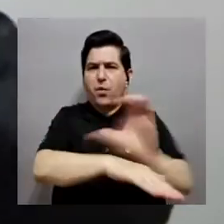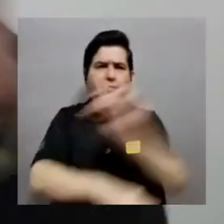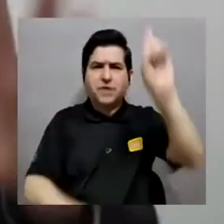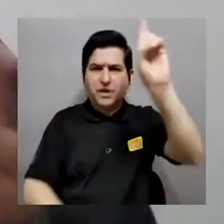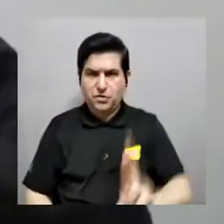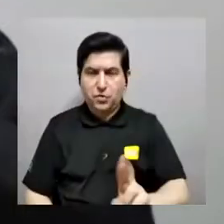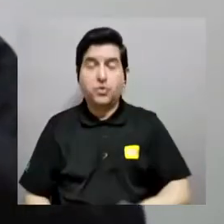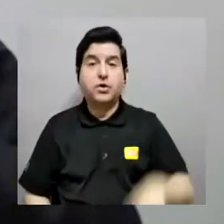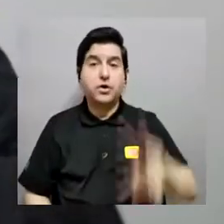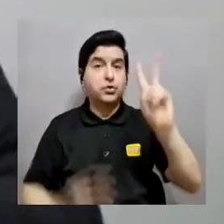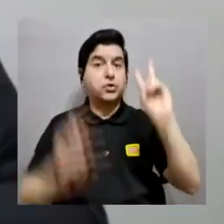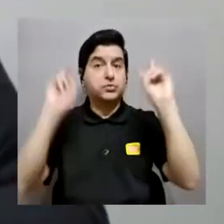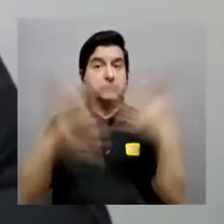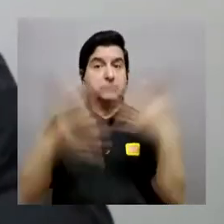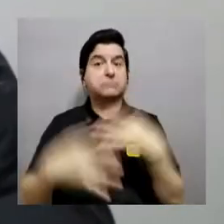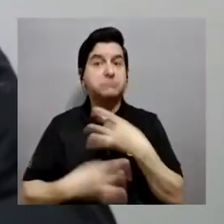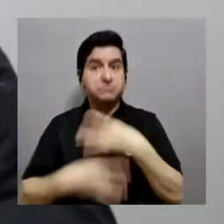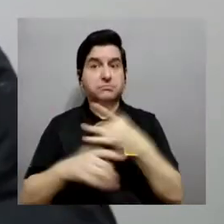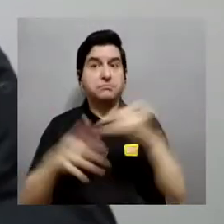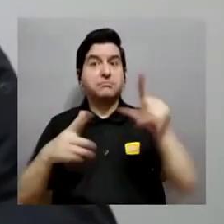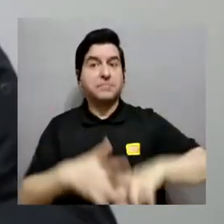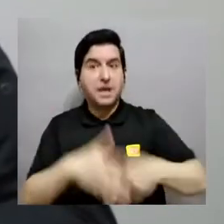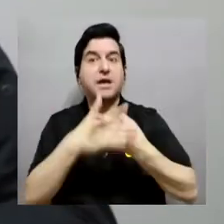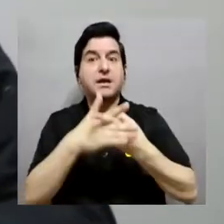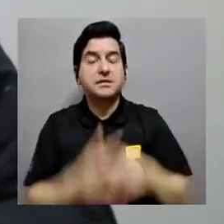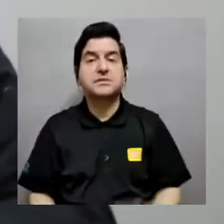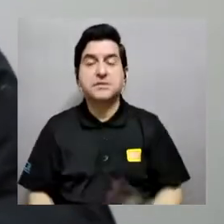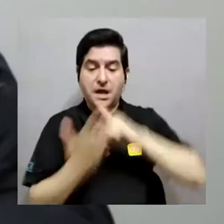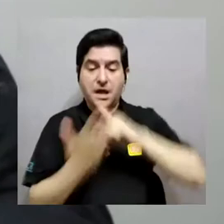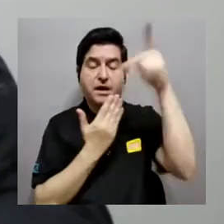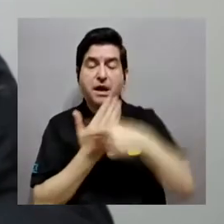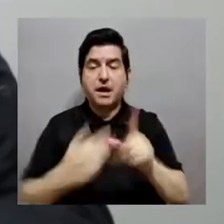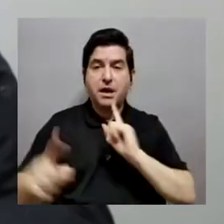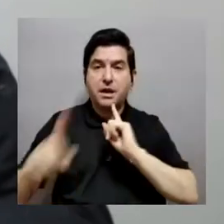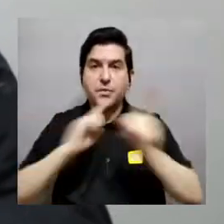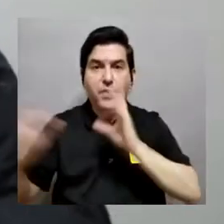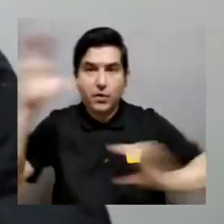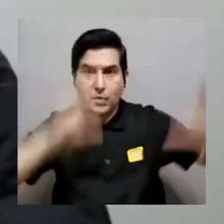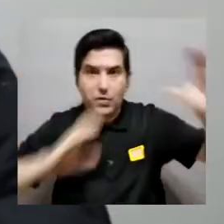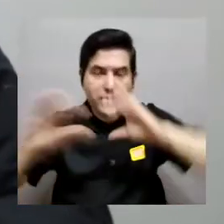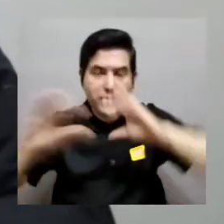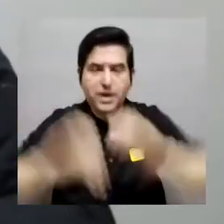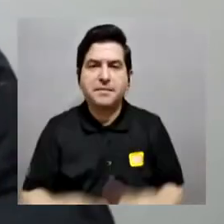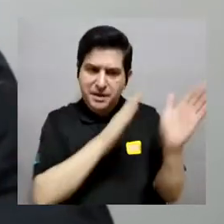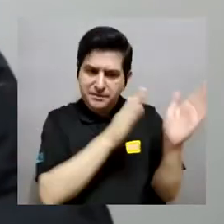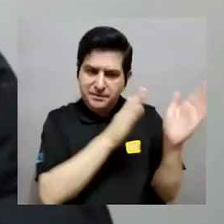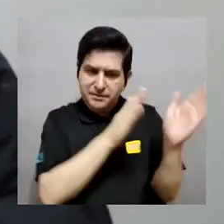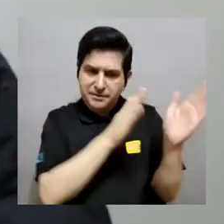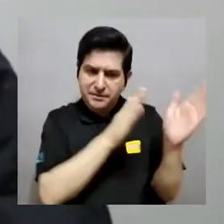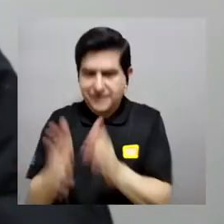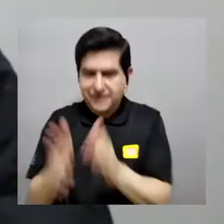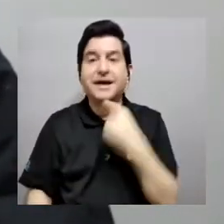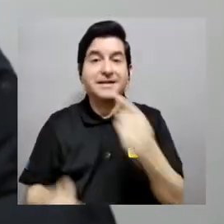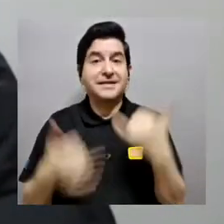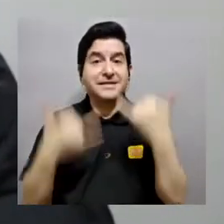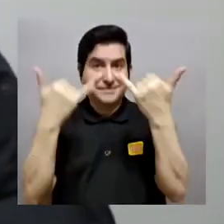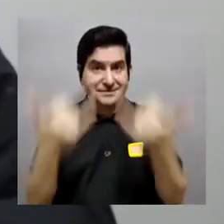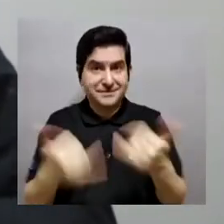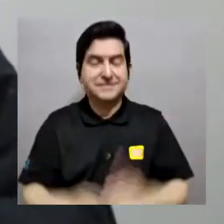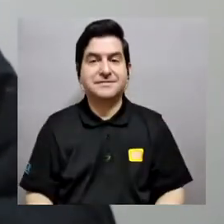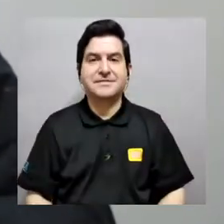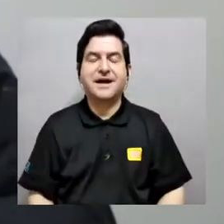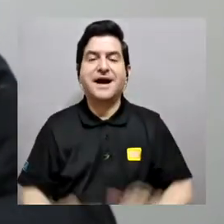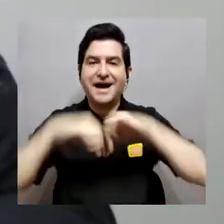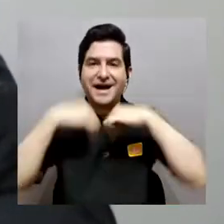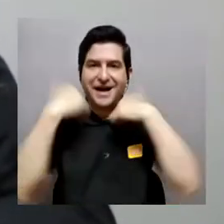Rica. Así que dos temas súper interesantes para iniciar este programa de divulgación de la ciencia, organizado, les contamos, por